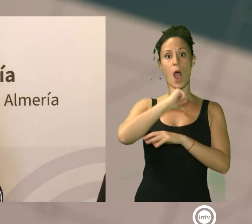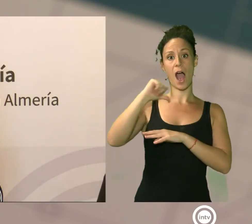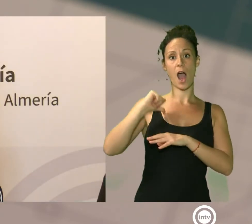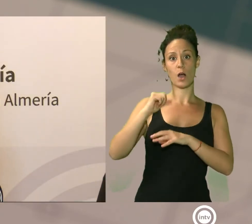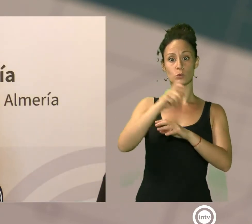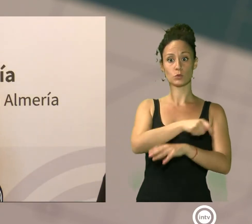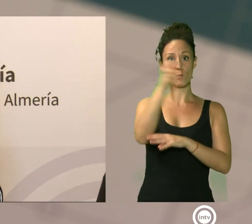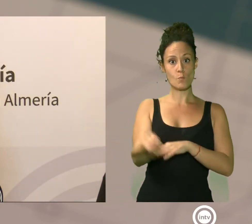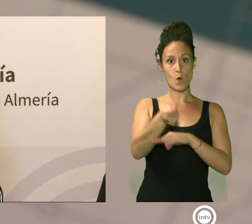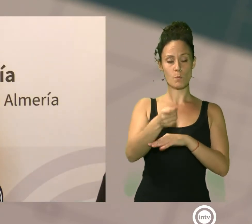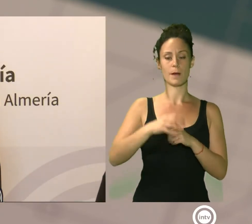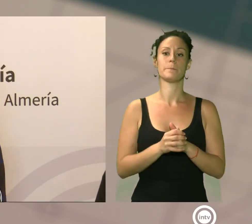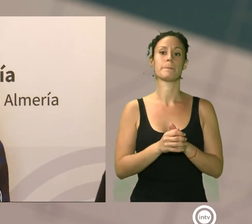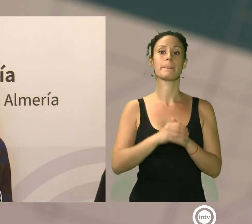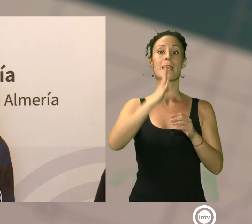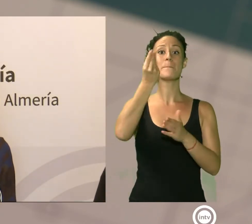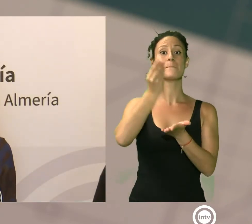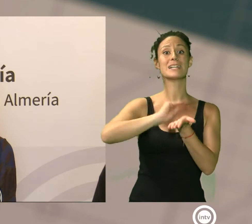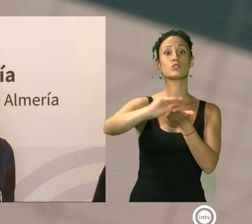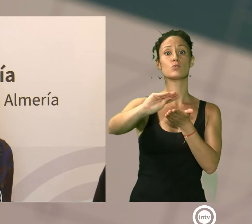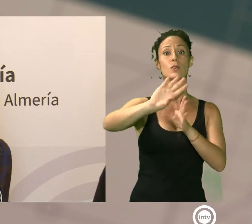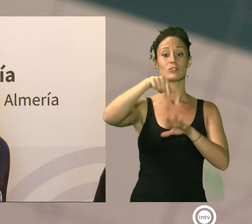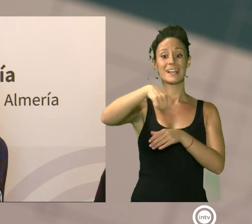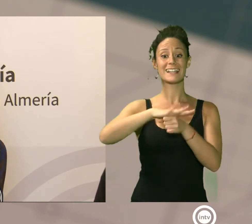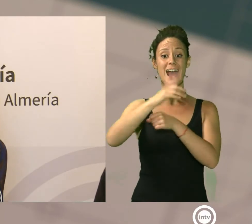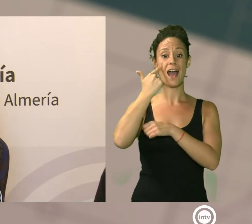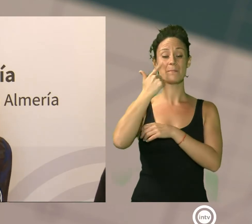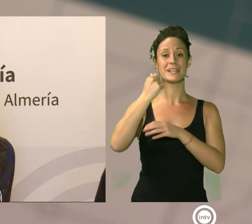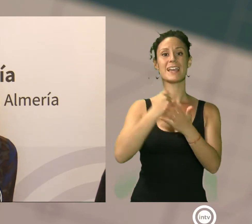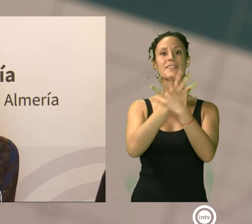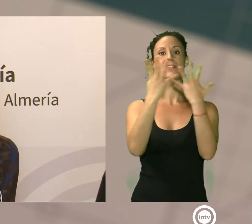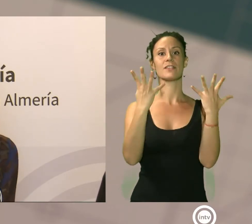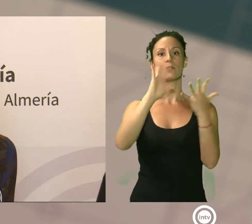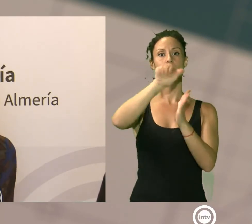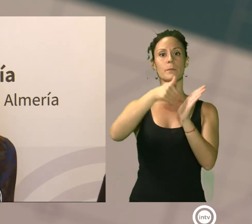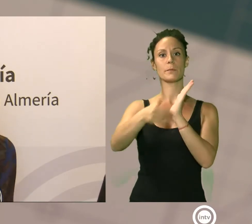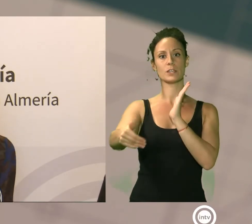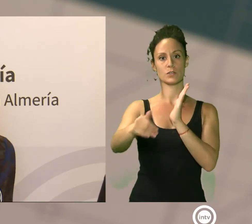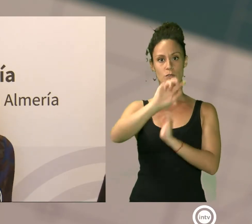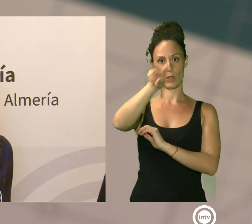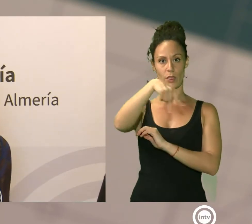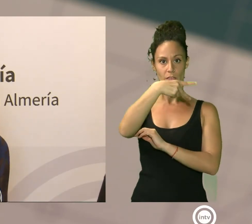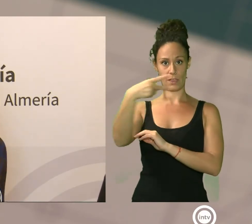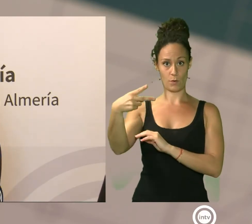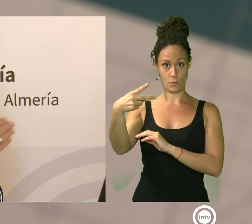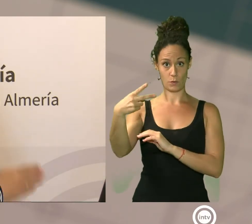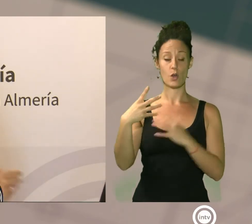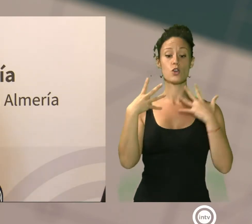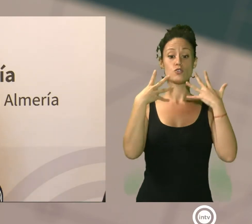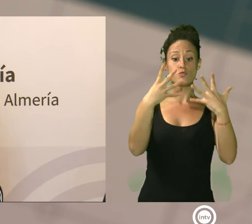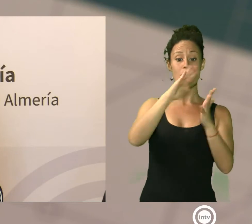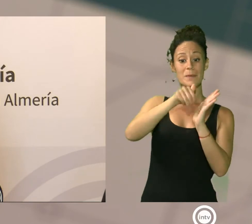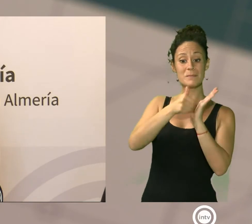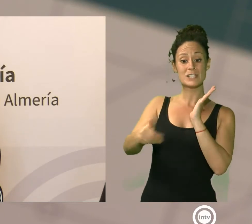Infoca para 2021 en Almería es de 19 millones de euros, de los que 9.100 son para labores de